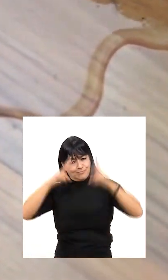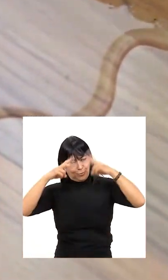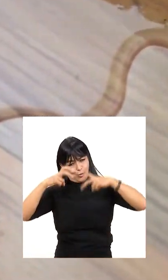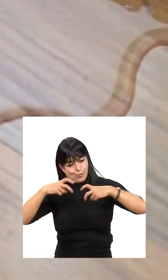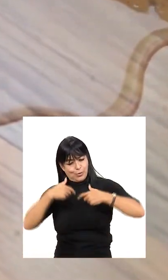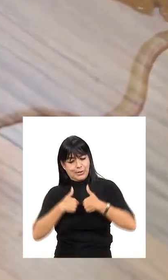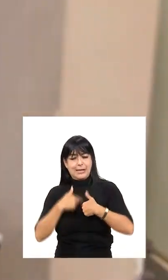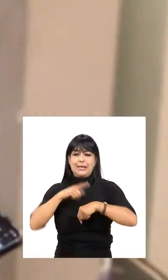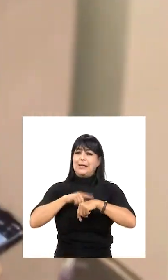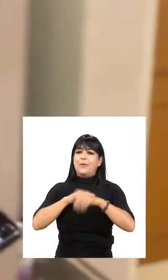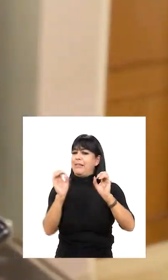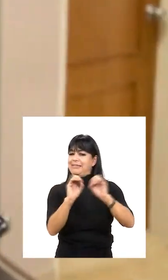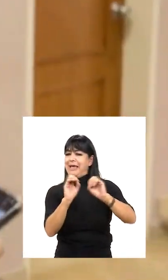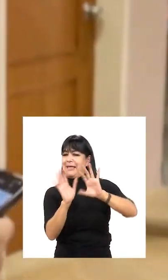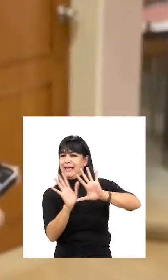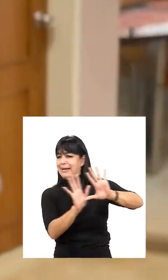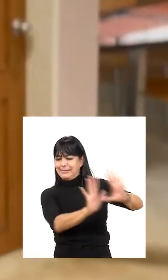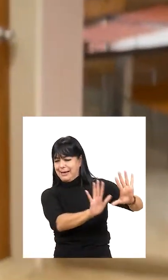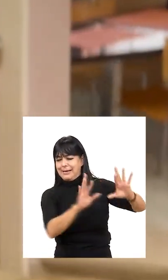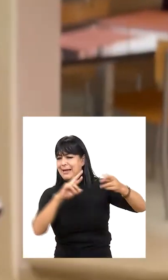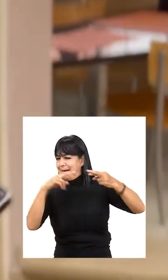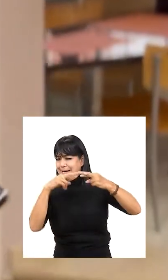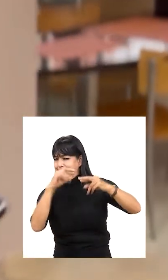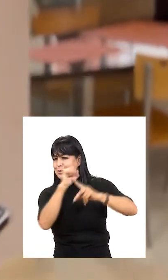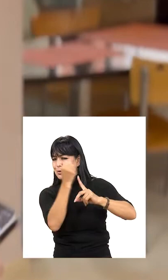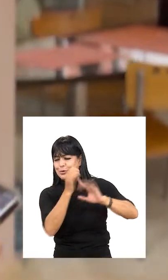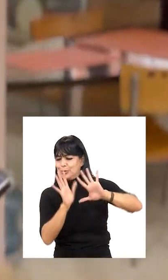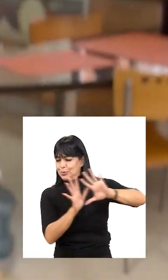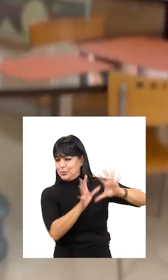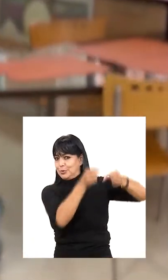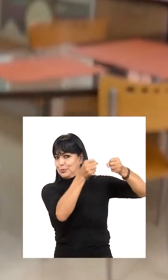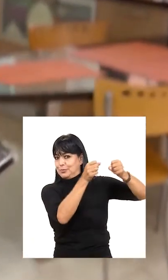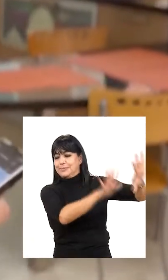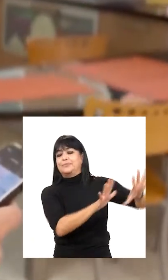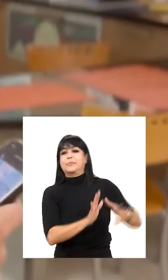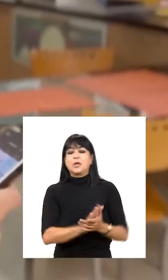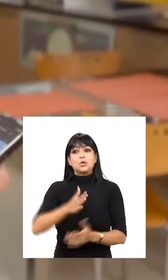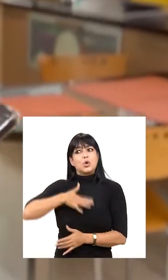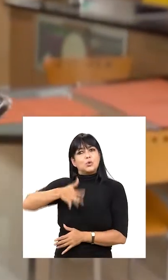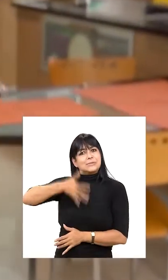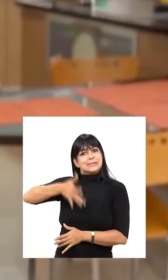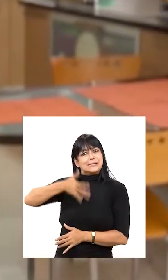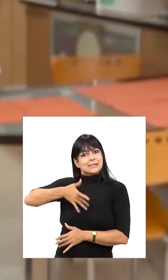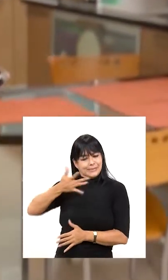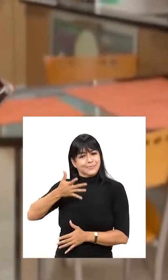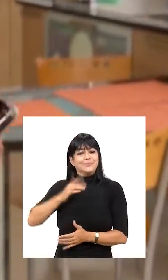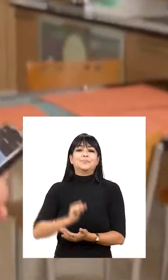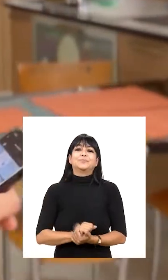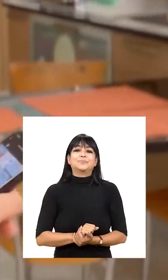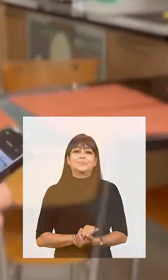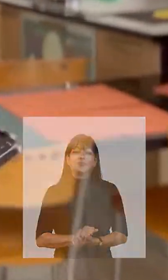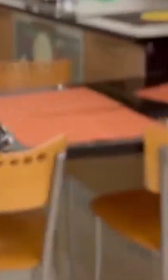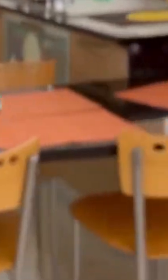que pude hacerme durante ese tiempo, sin acceso a las principales redes sociales, pude destacar lo siguiente.